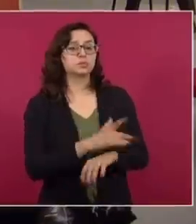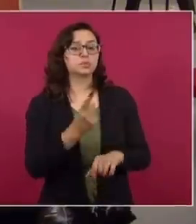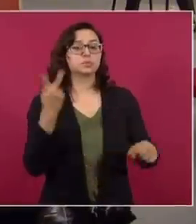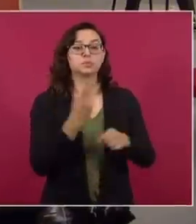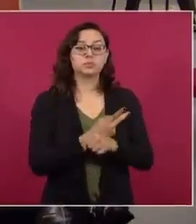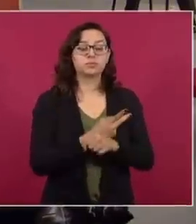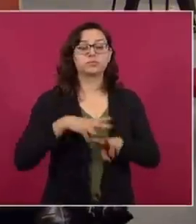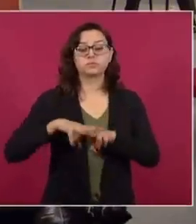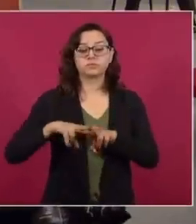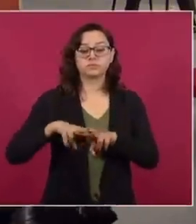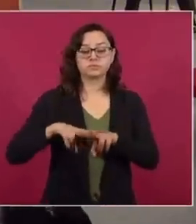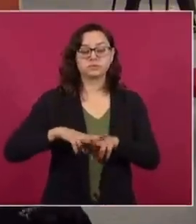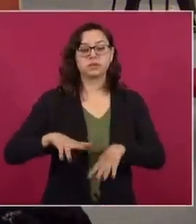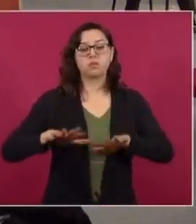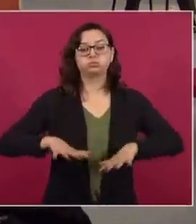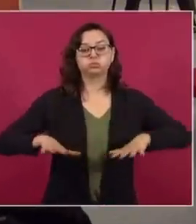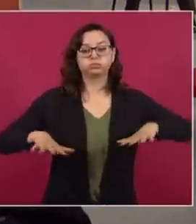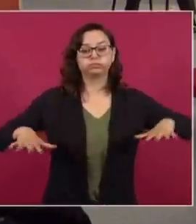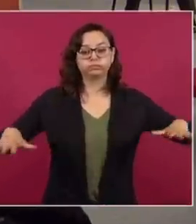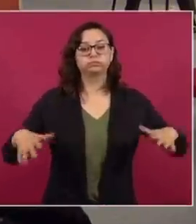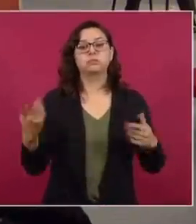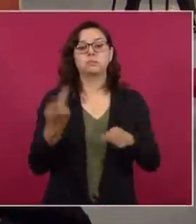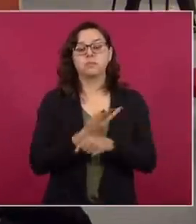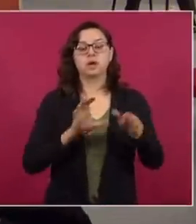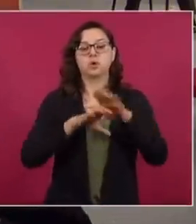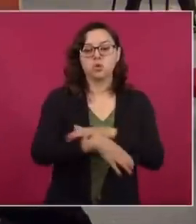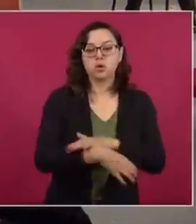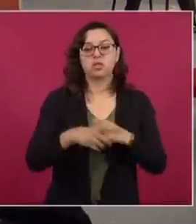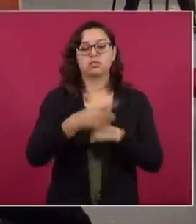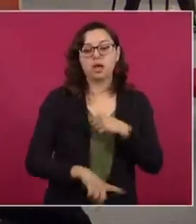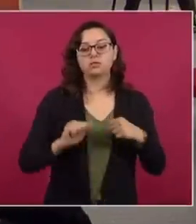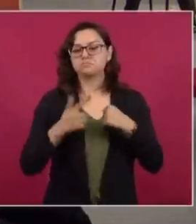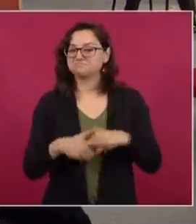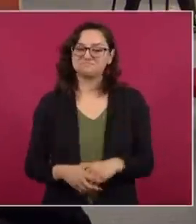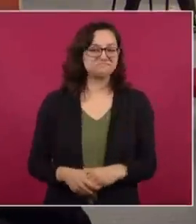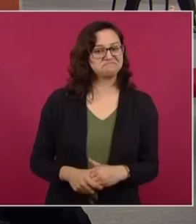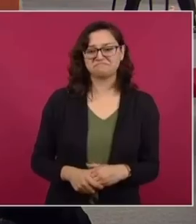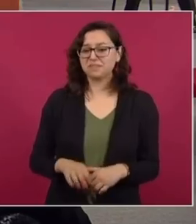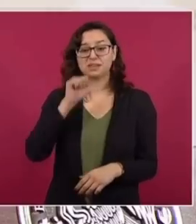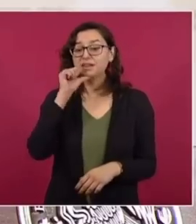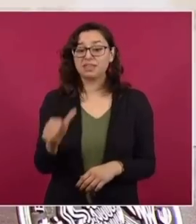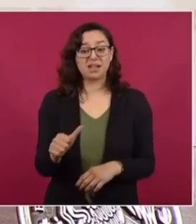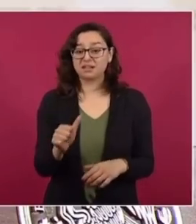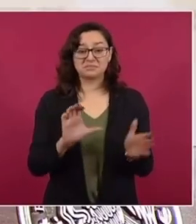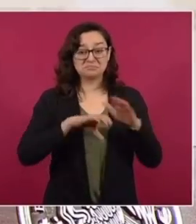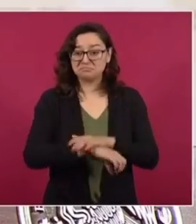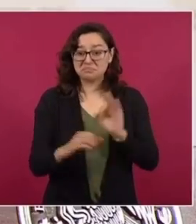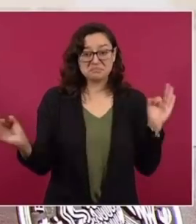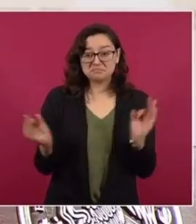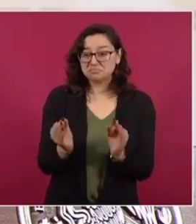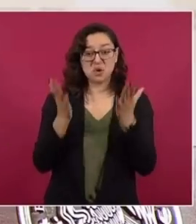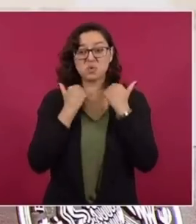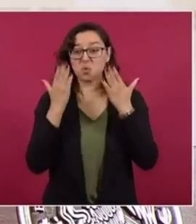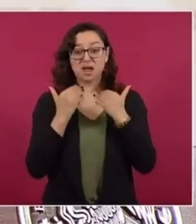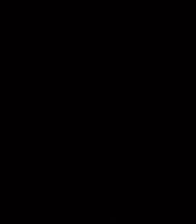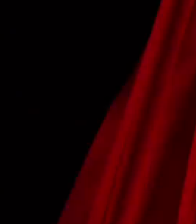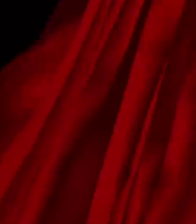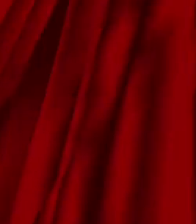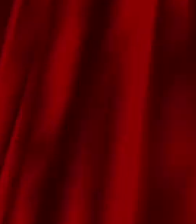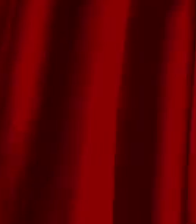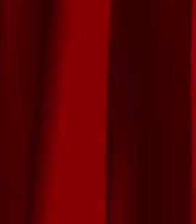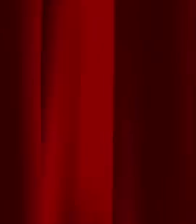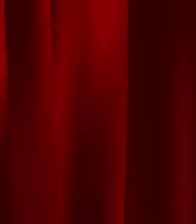lo que dicen es que las vibraciones del tren van a afectar todos los cenotes y todas las juegas que hay. No se afectan ningún cenote, ningún cenote, ni el río subterráneo.